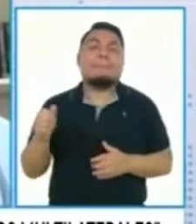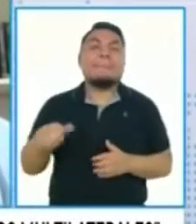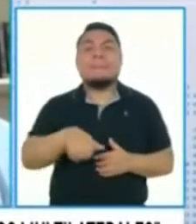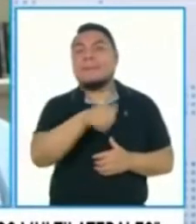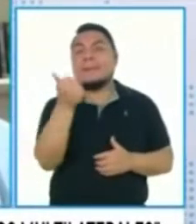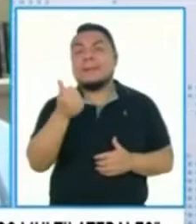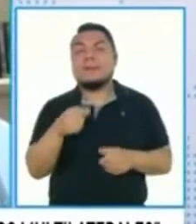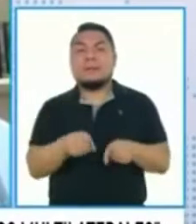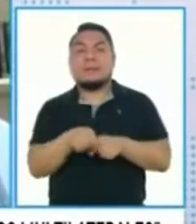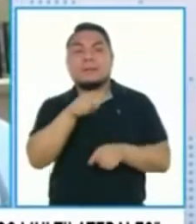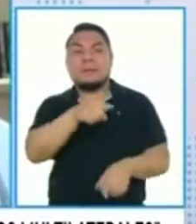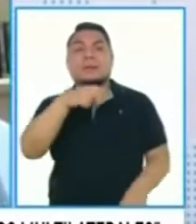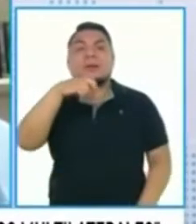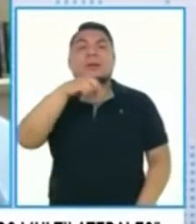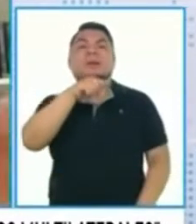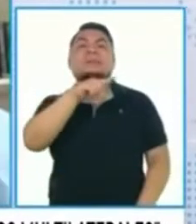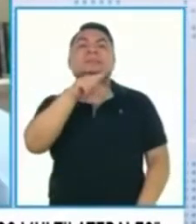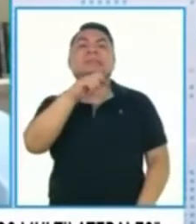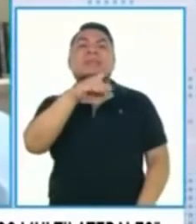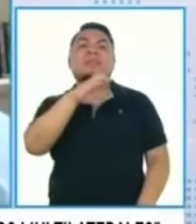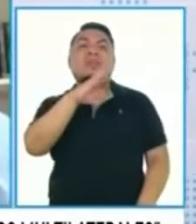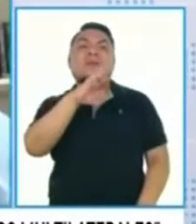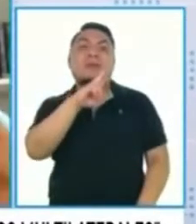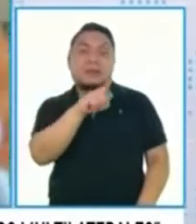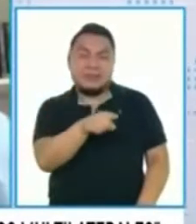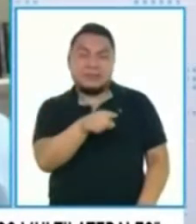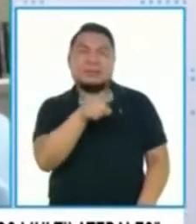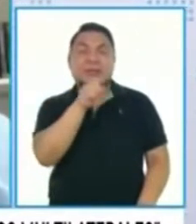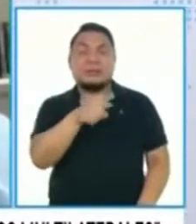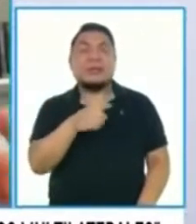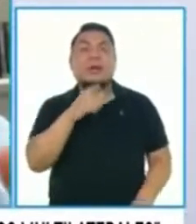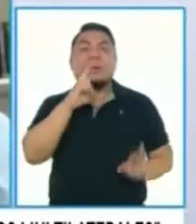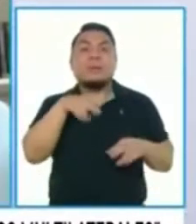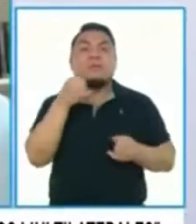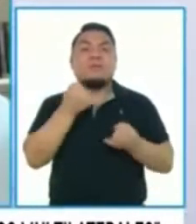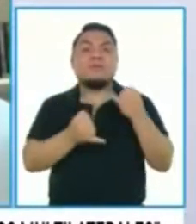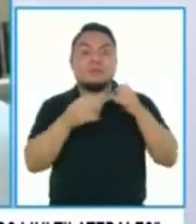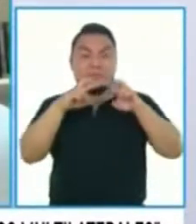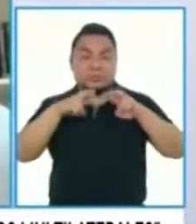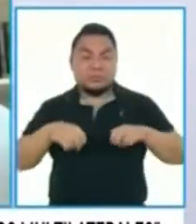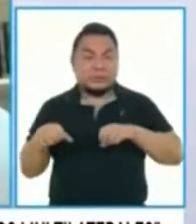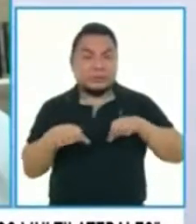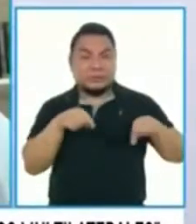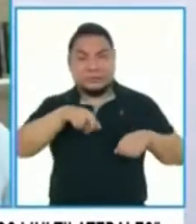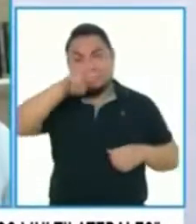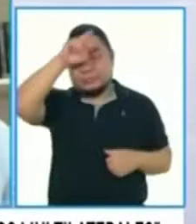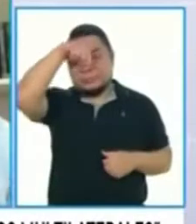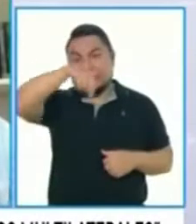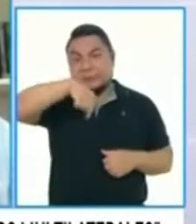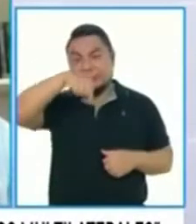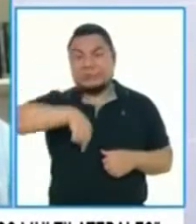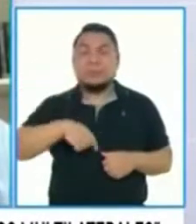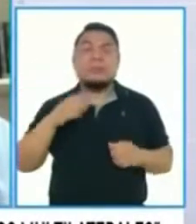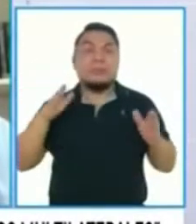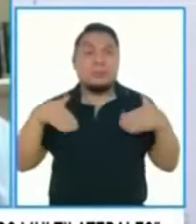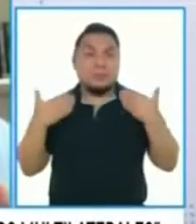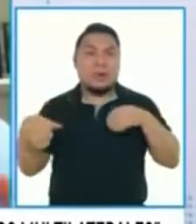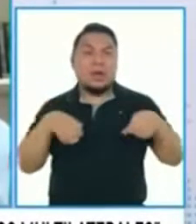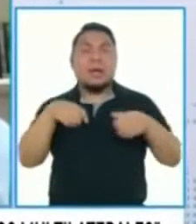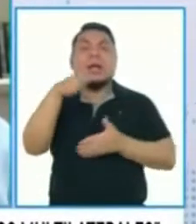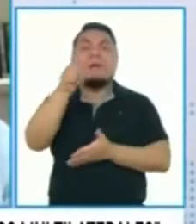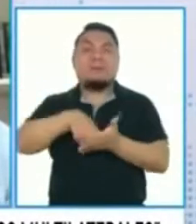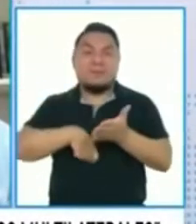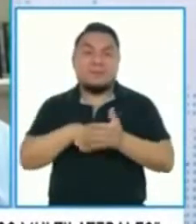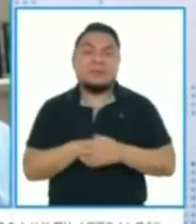otros, como el de Sinopharm, que están esperando resultados finales de los estudios que se están haciendo en el Perú para poder hacer la